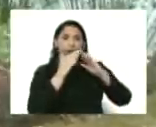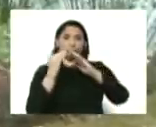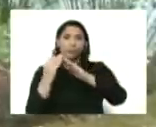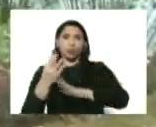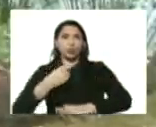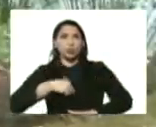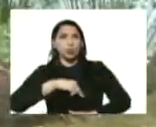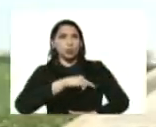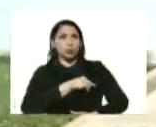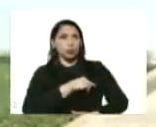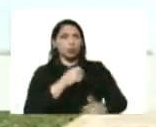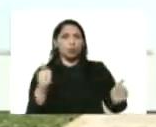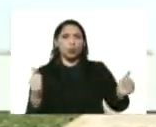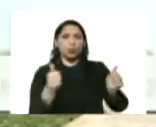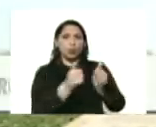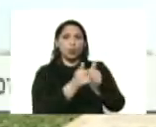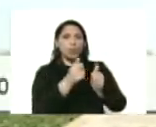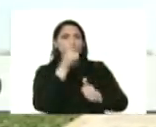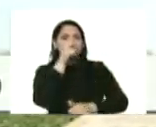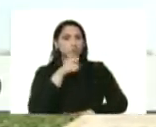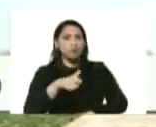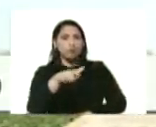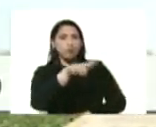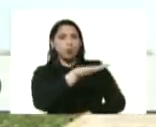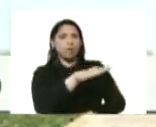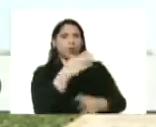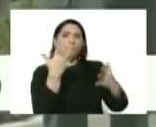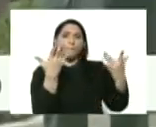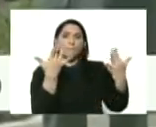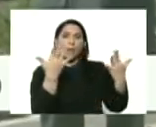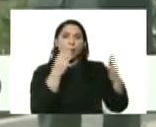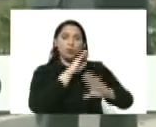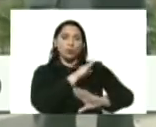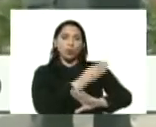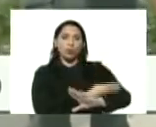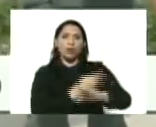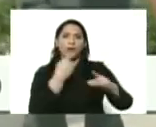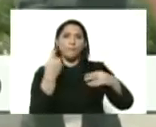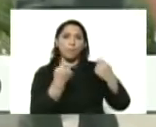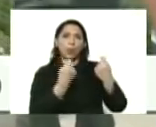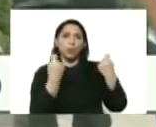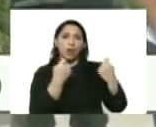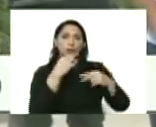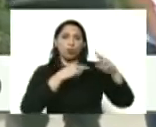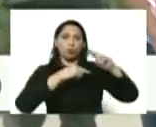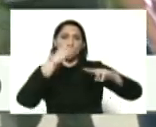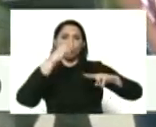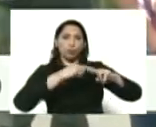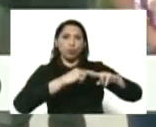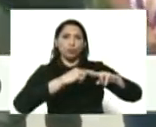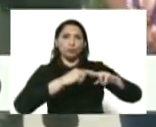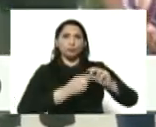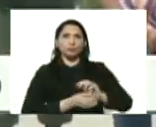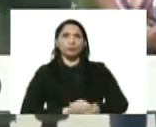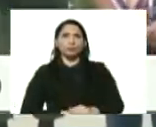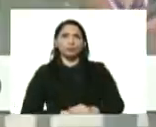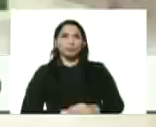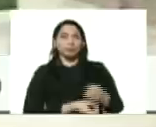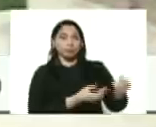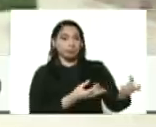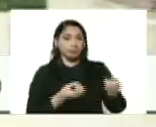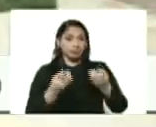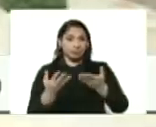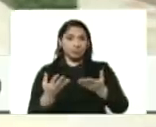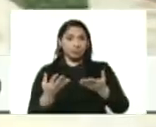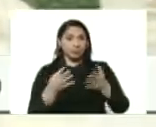con el pueblo de manos con este poder popular constructor en la entrega